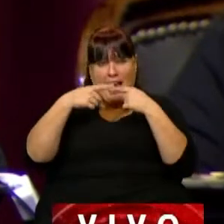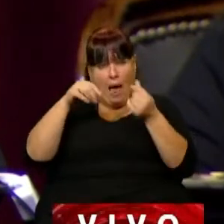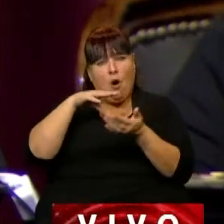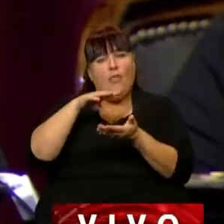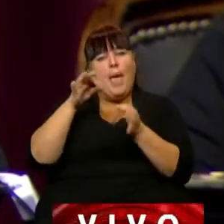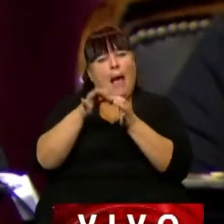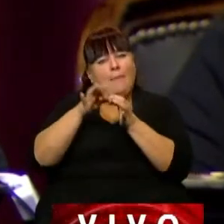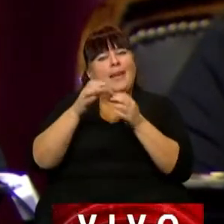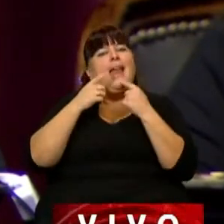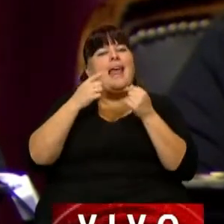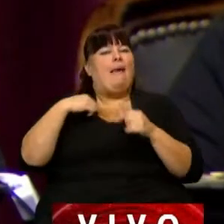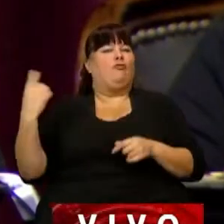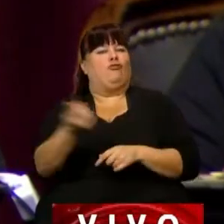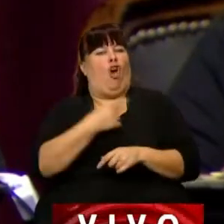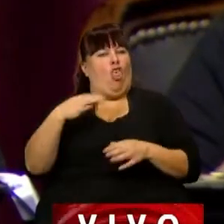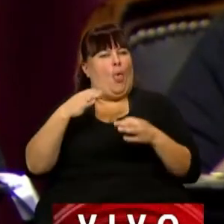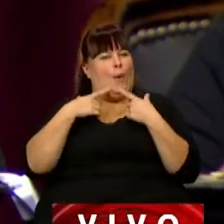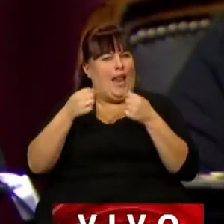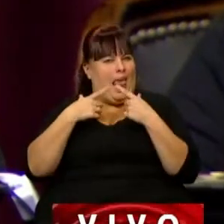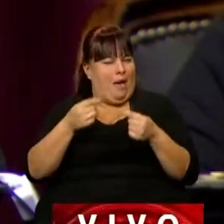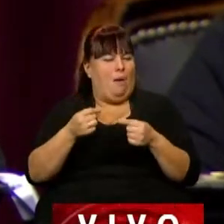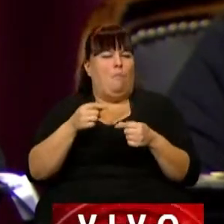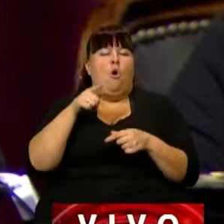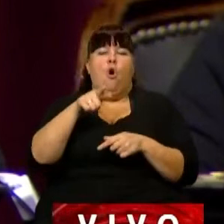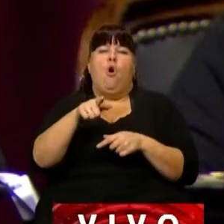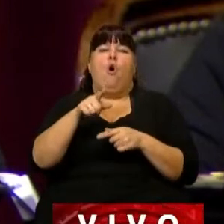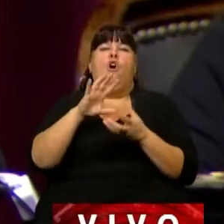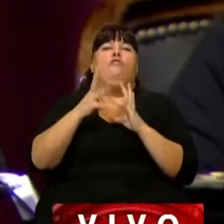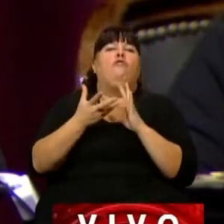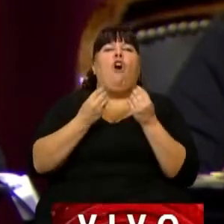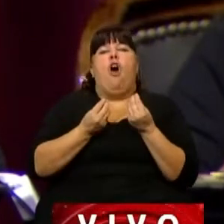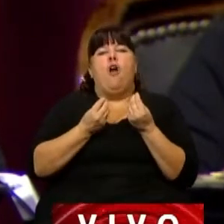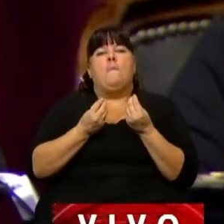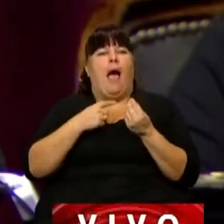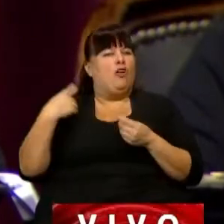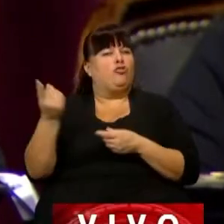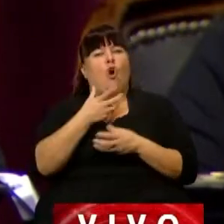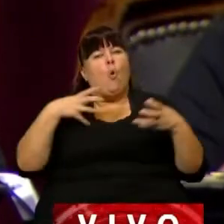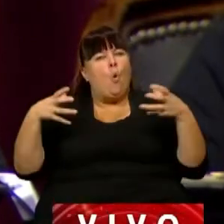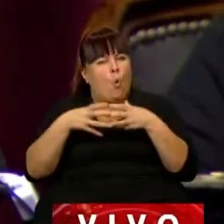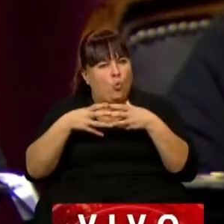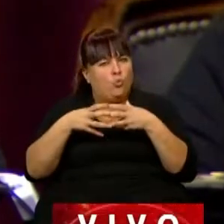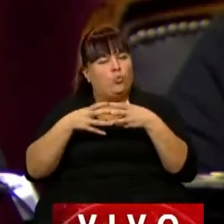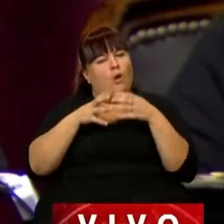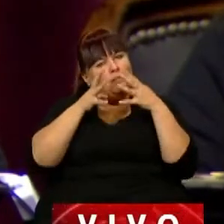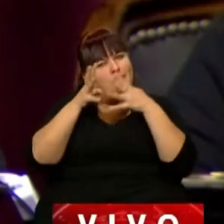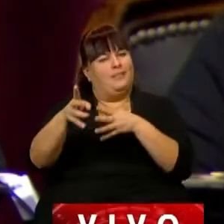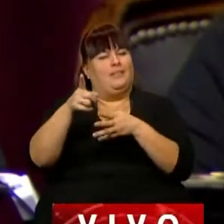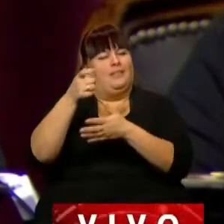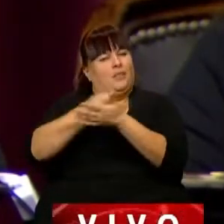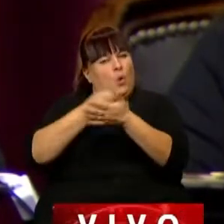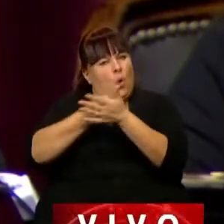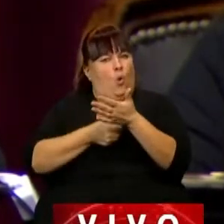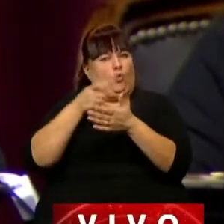Malvinas sea el reclamo de todos? ¿Que la discusión del cómo se haga entre todos y vayamos por este